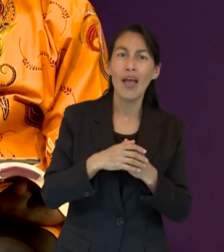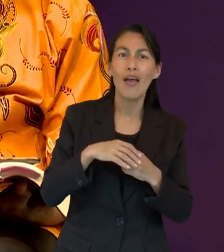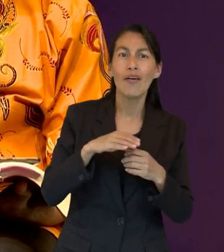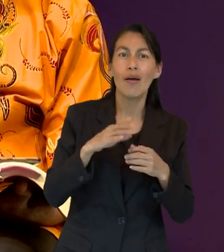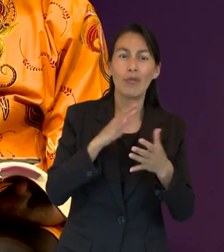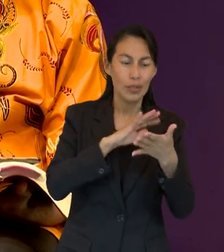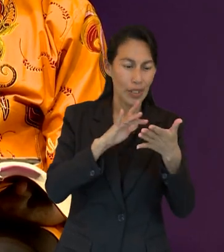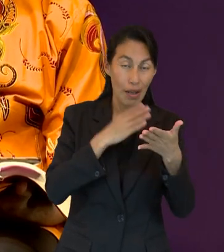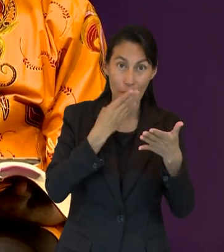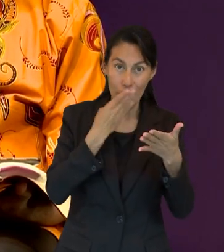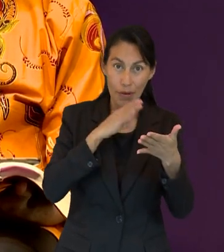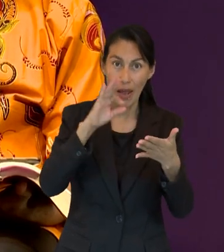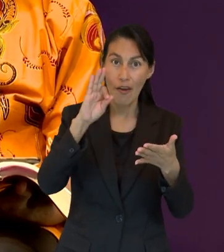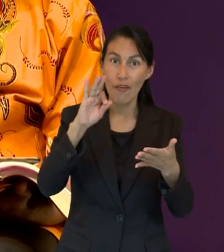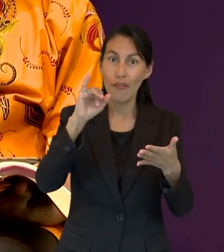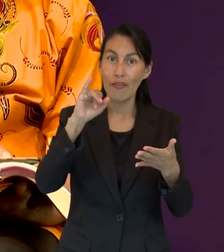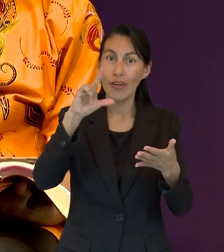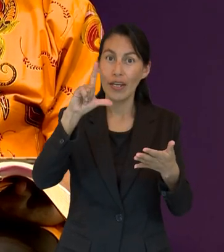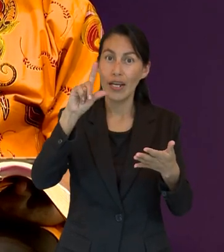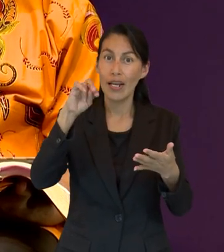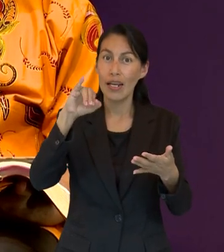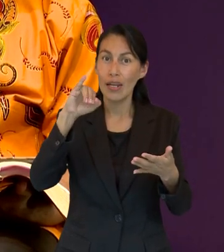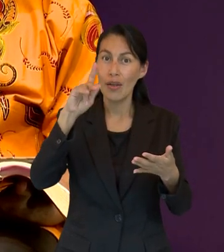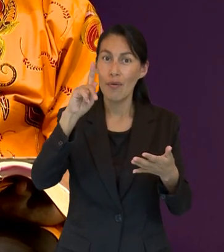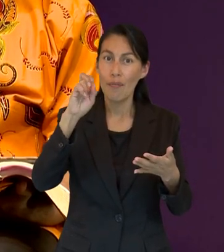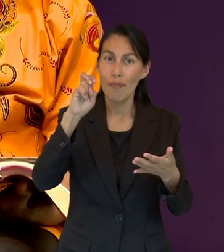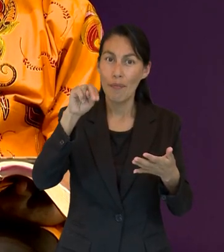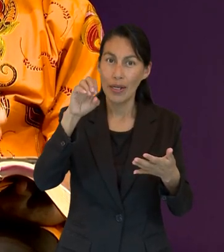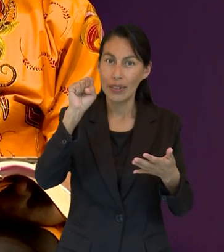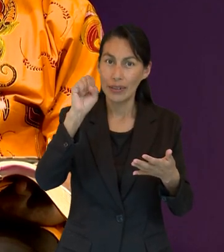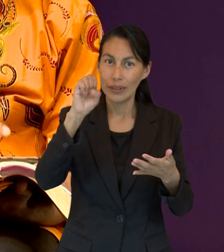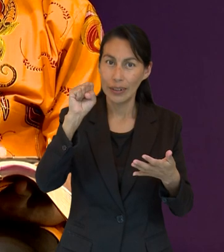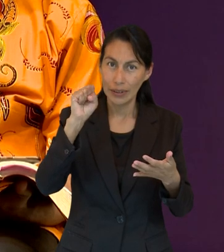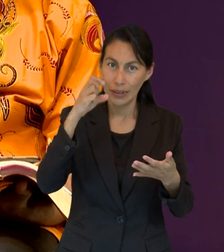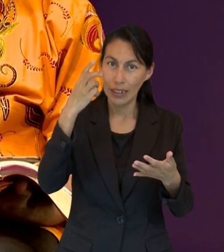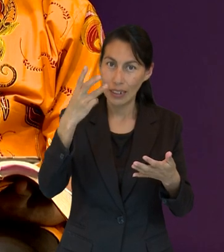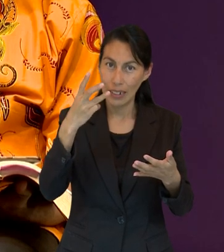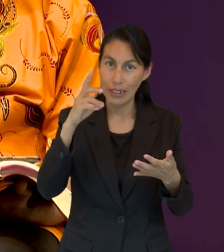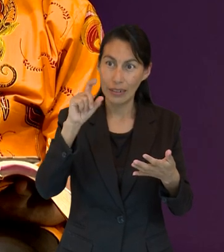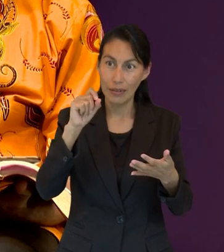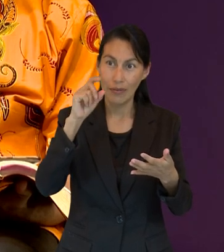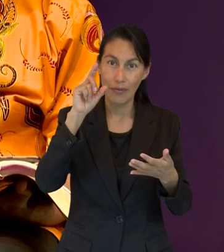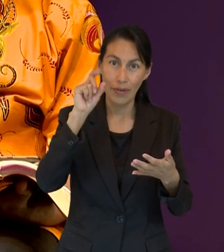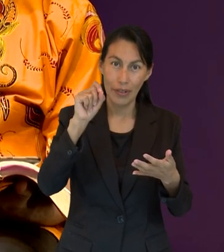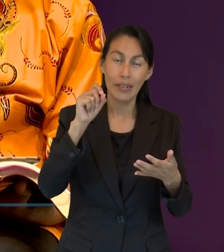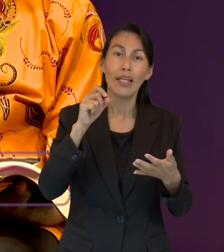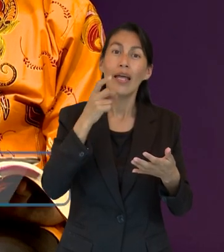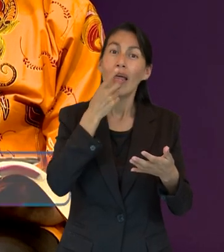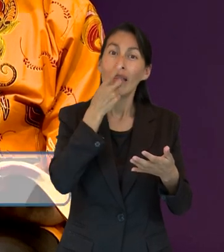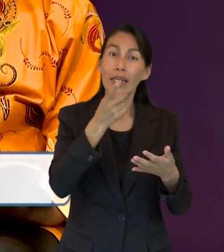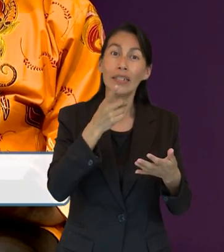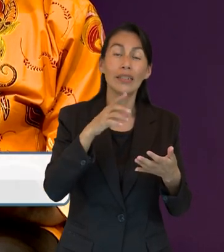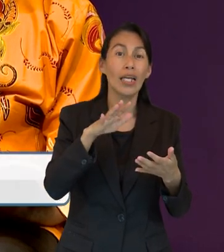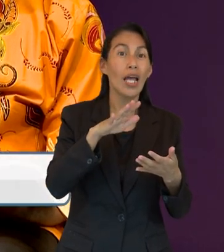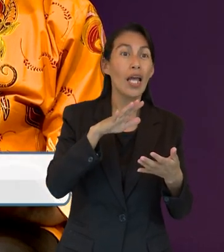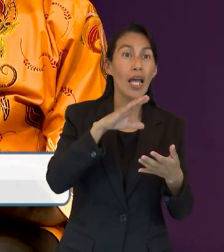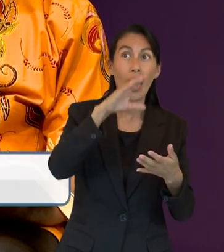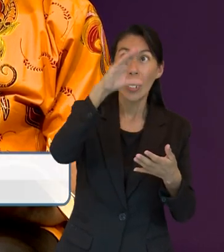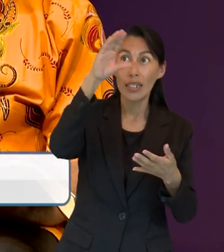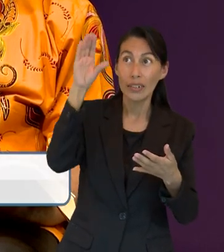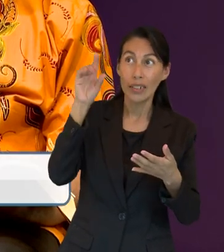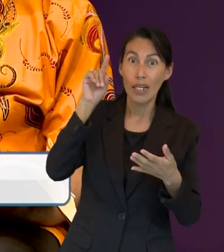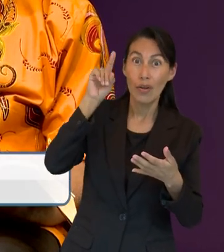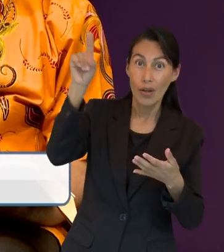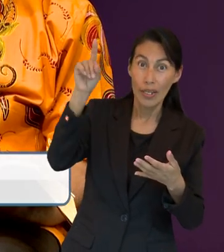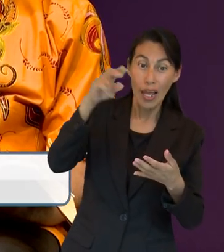el versículo 20 de Filipenses 3, versículo 20. Dice, pero nuestra ciudadanía